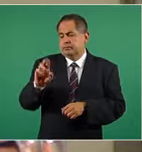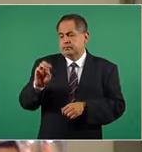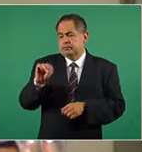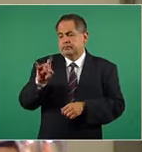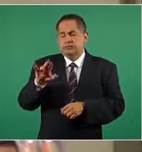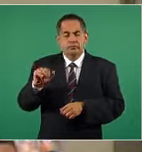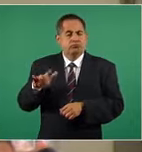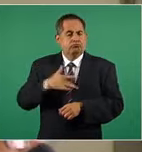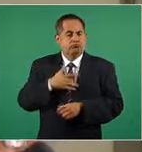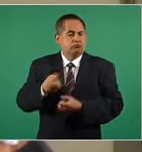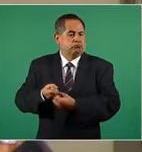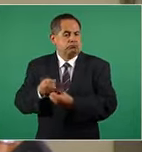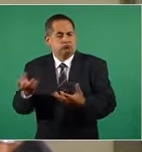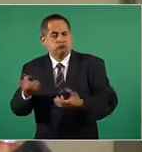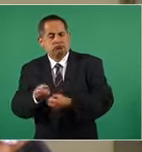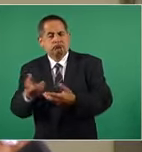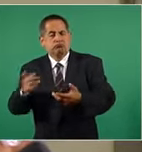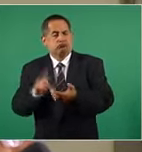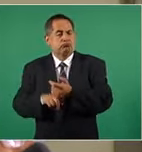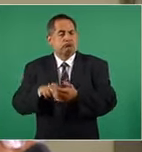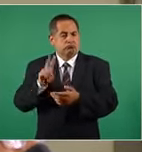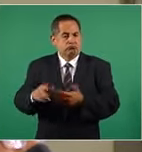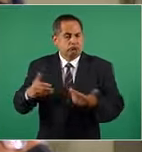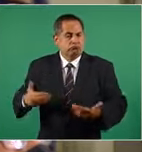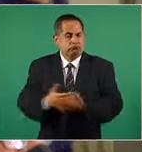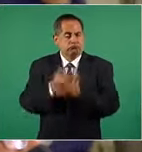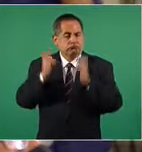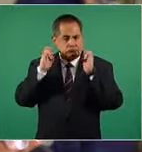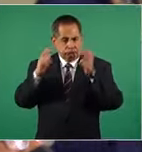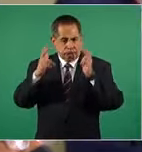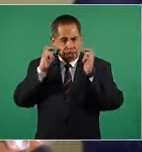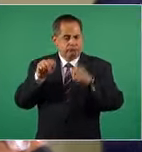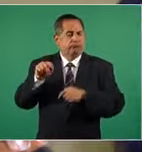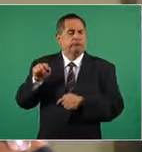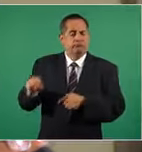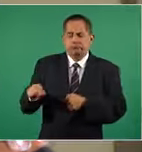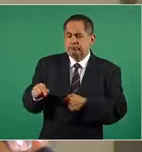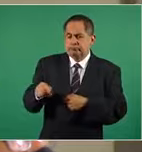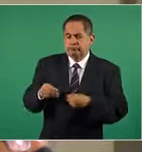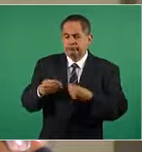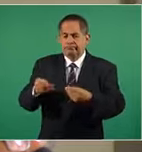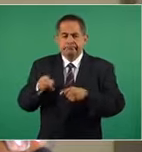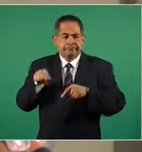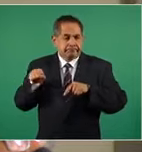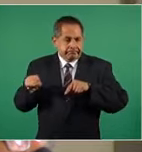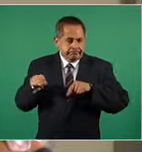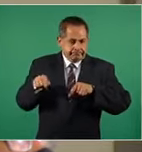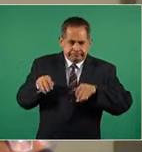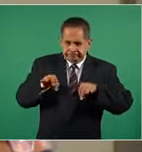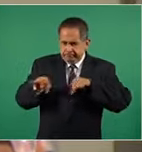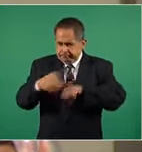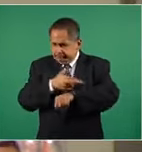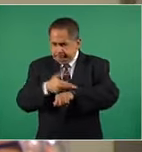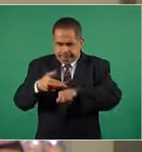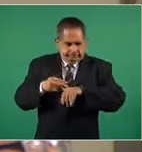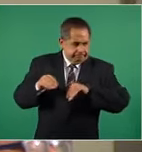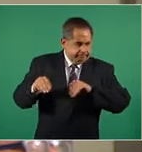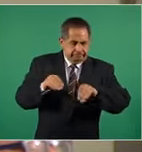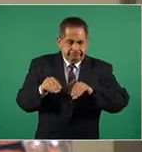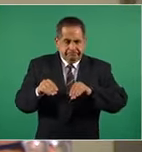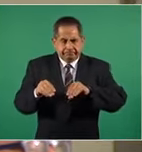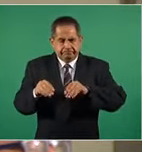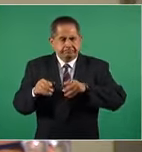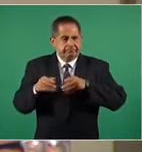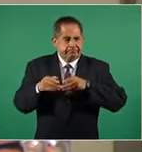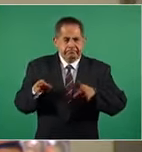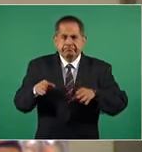filántropa michoaca chapaneca, que obviamente orquestó y por supuesto abrió y